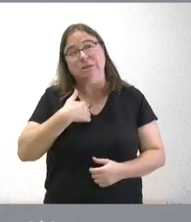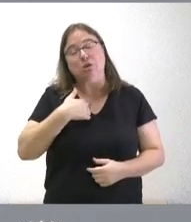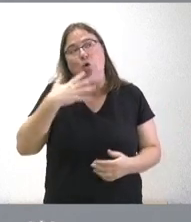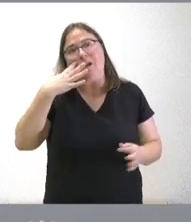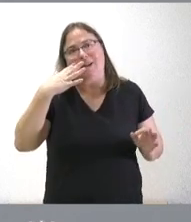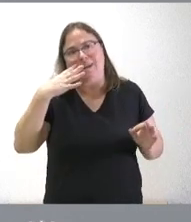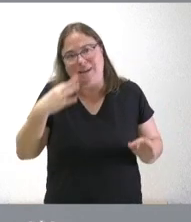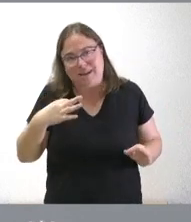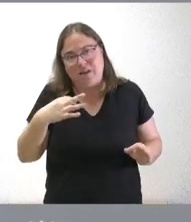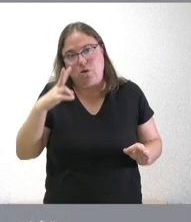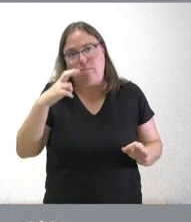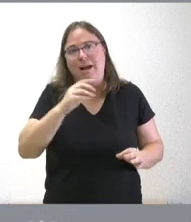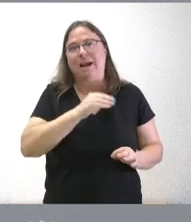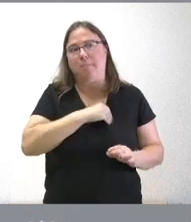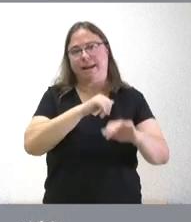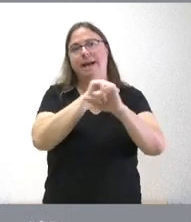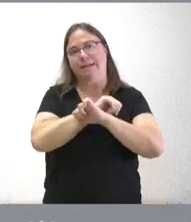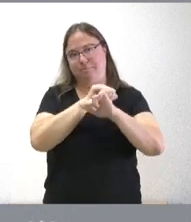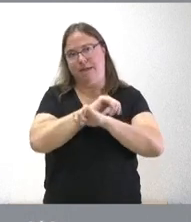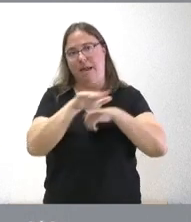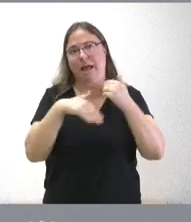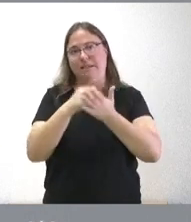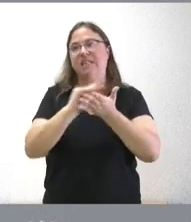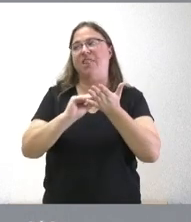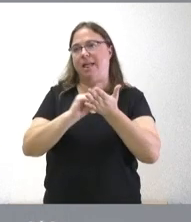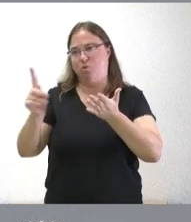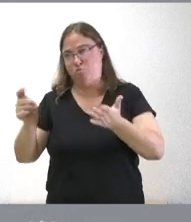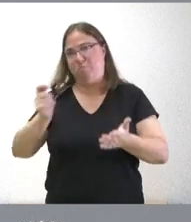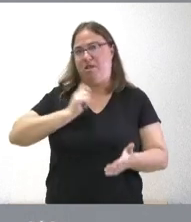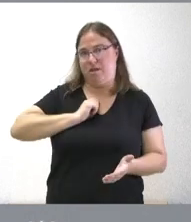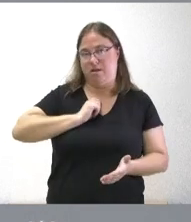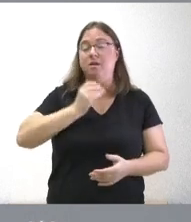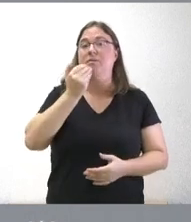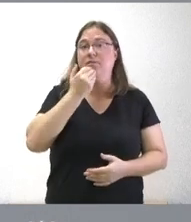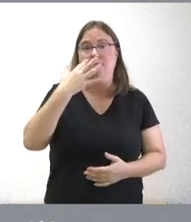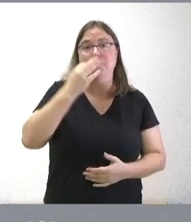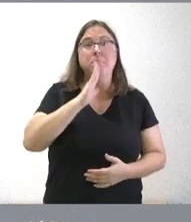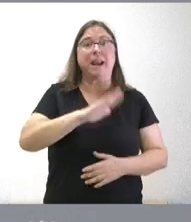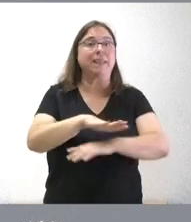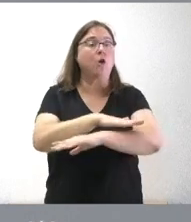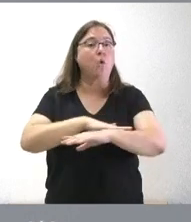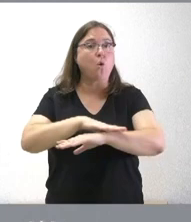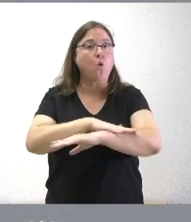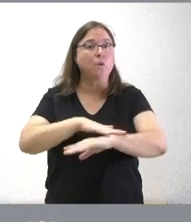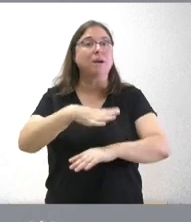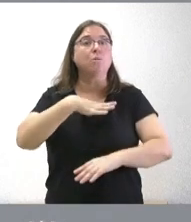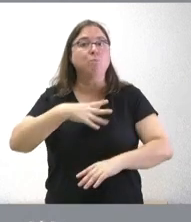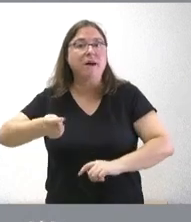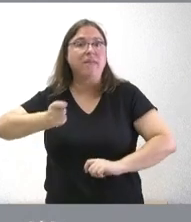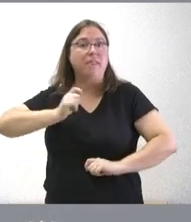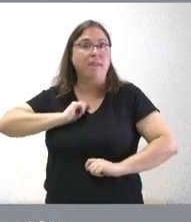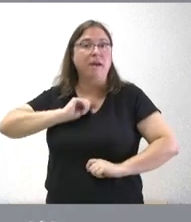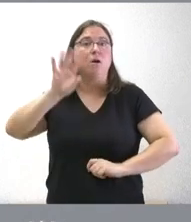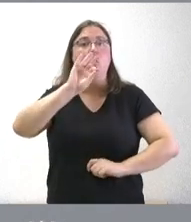en este momento intentar esperar a conocer esos datos si es verdad como parece que el gobierno los podría aportar o incluso